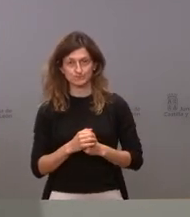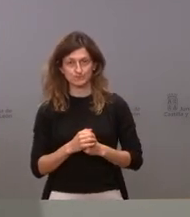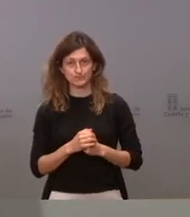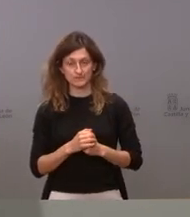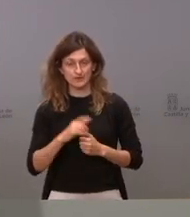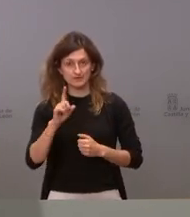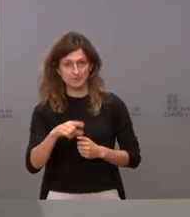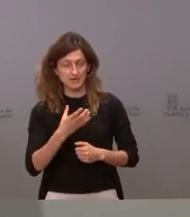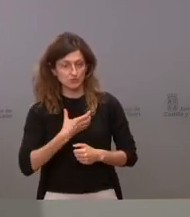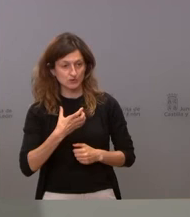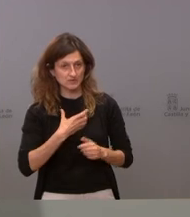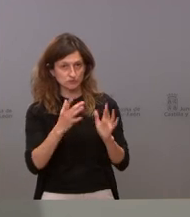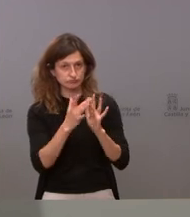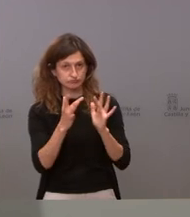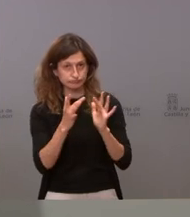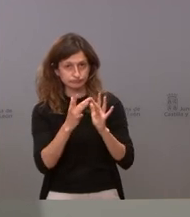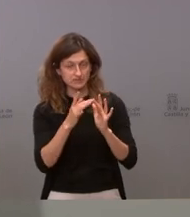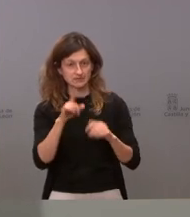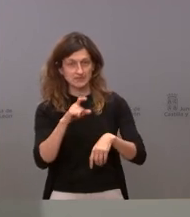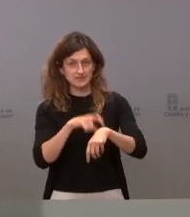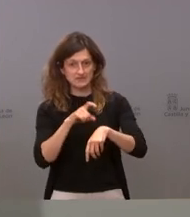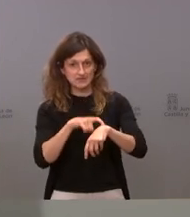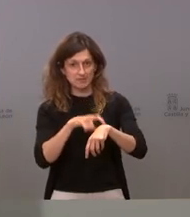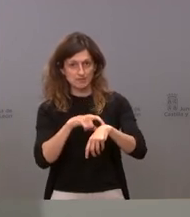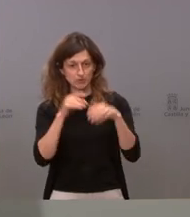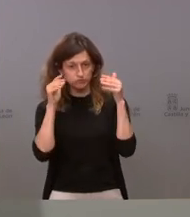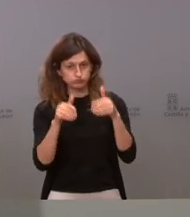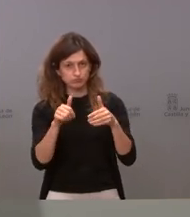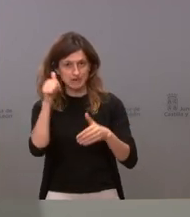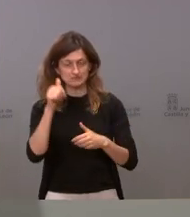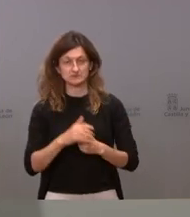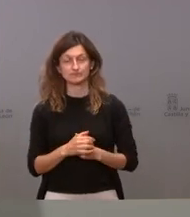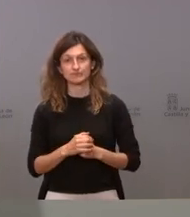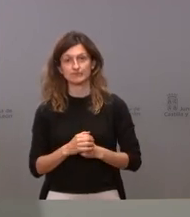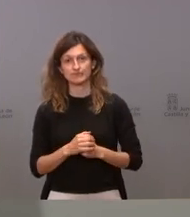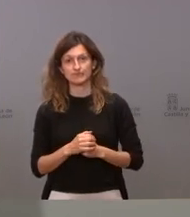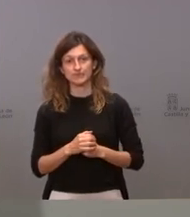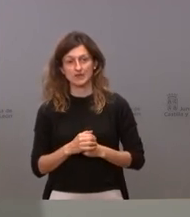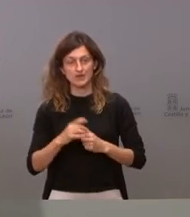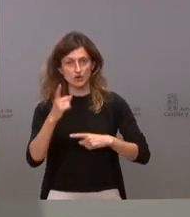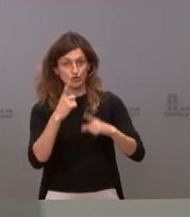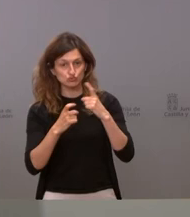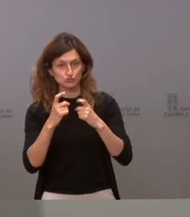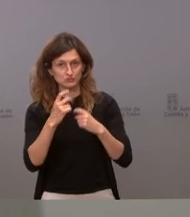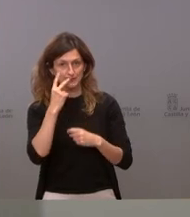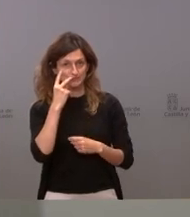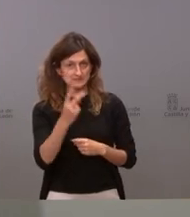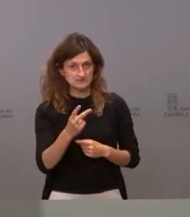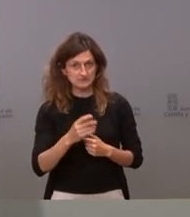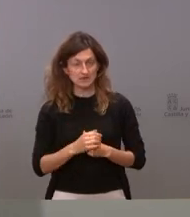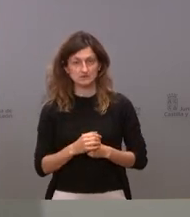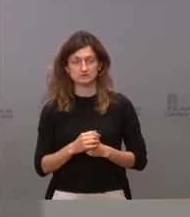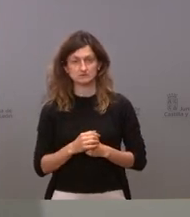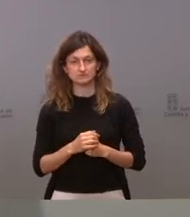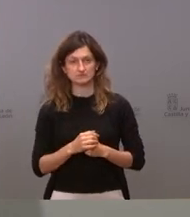entidades locales que es donde hemos empeñado la mayor cantidad de nuestro tiempo en consultas y en visitar como ustedes saben